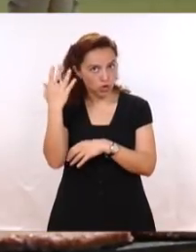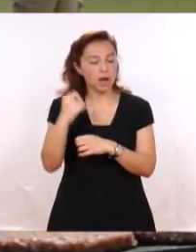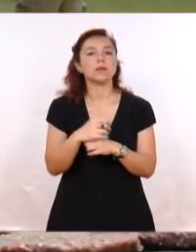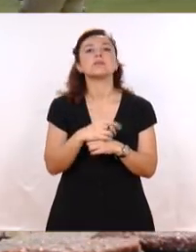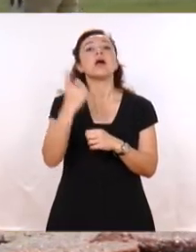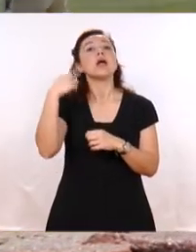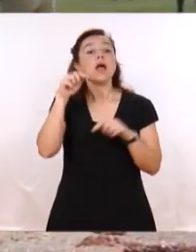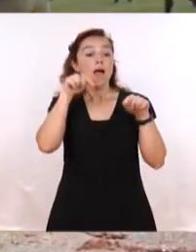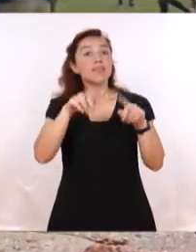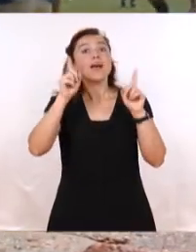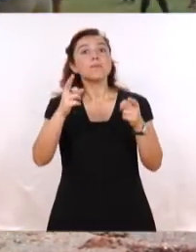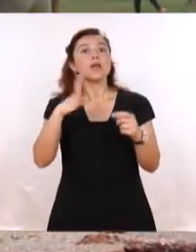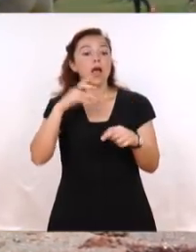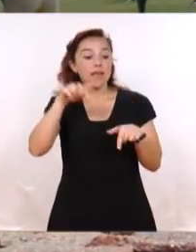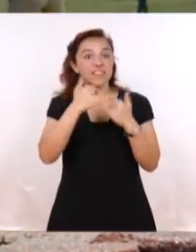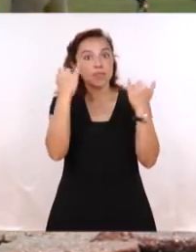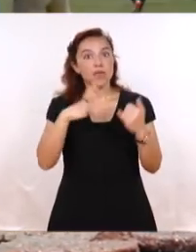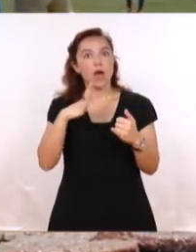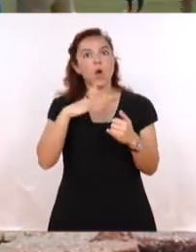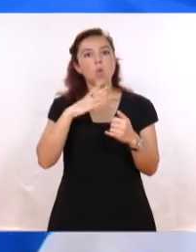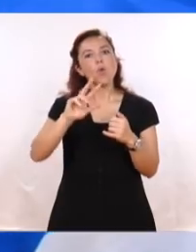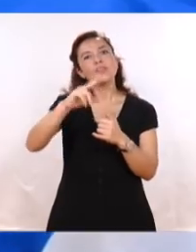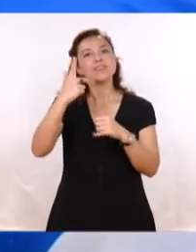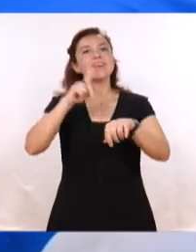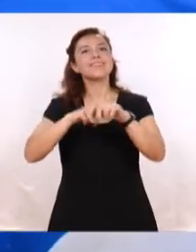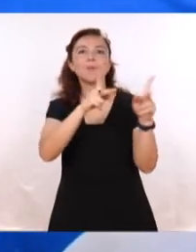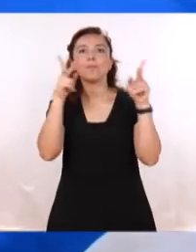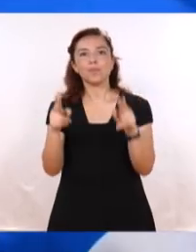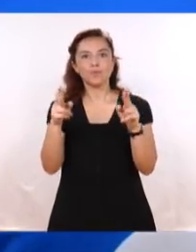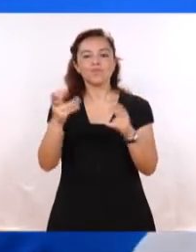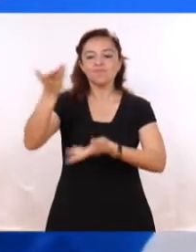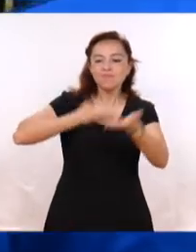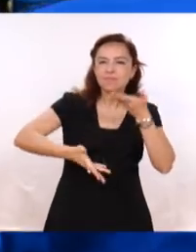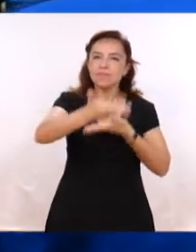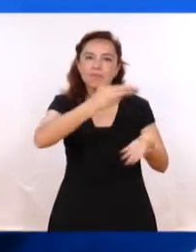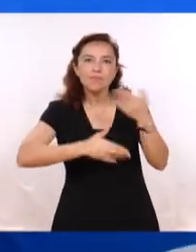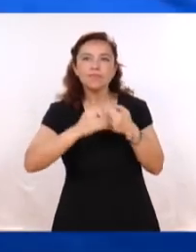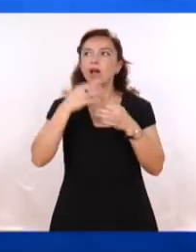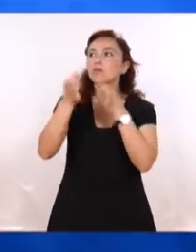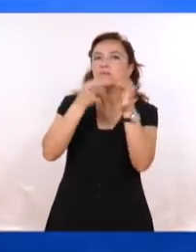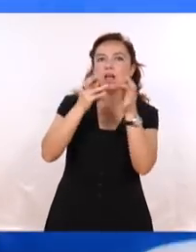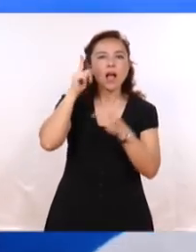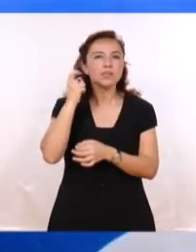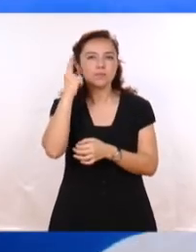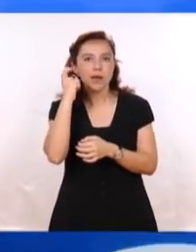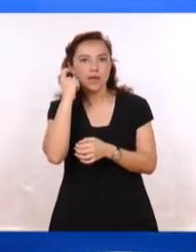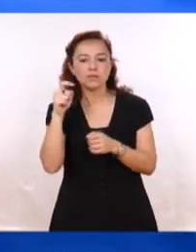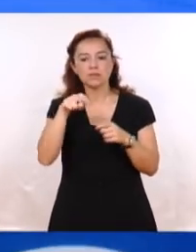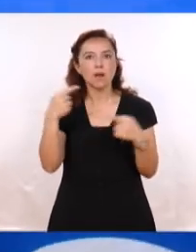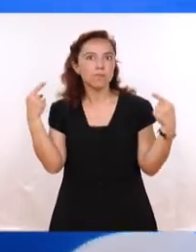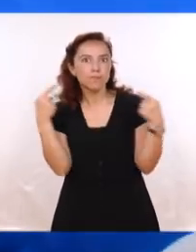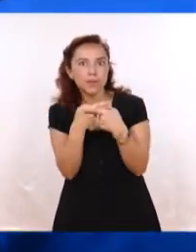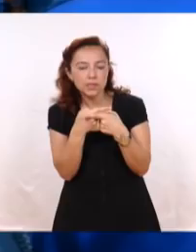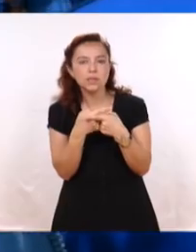oportunidad también se realizó un tercer tiempo Instancia que los jugadores aprovecharon para realizar Un balance del partido Y para